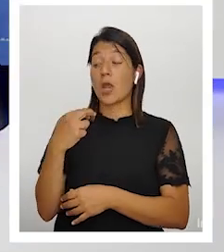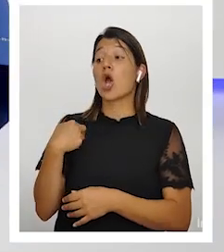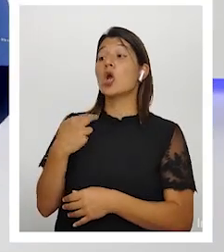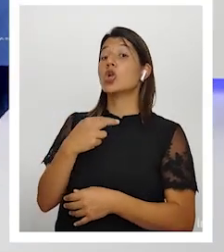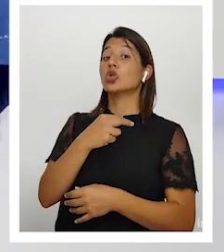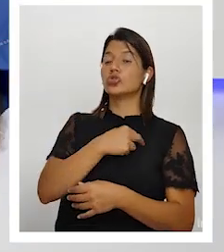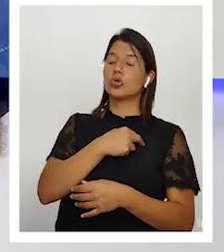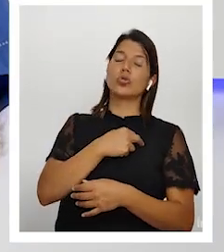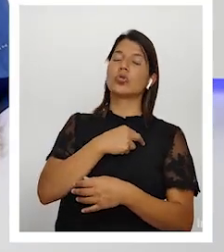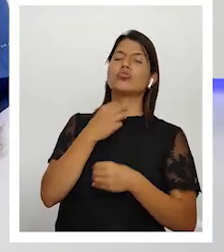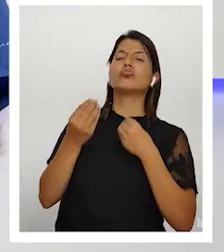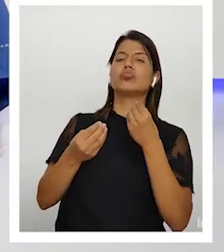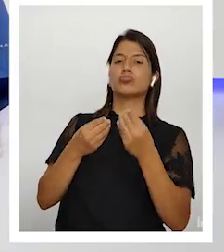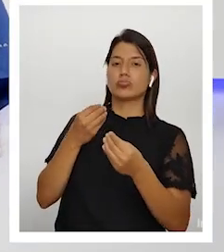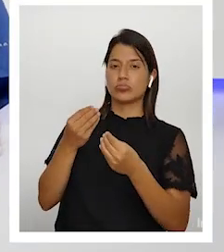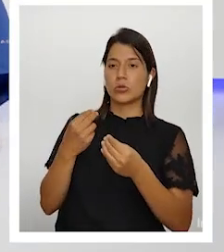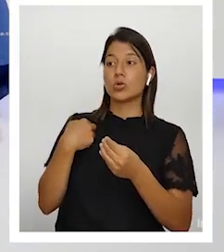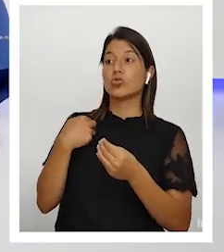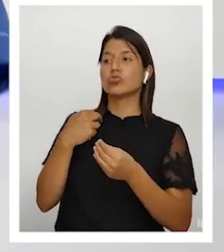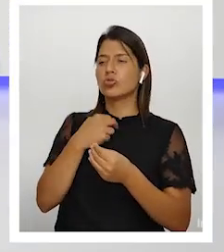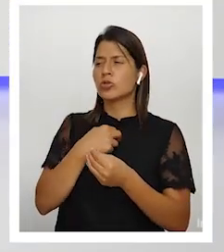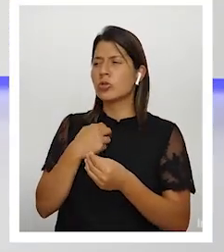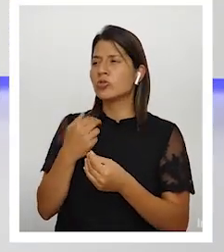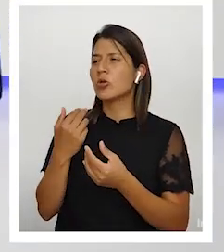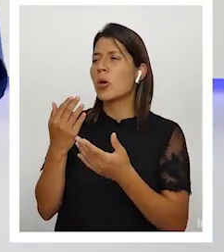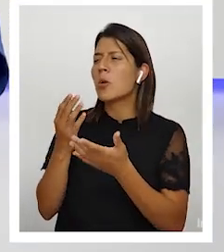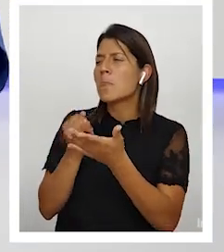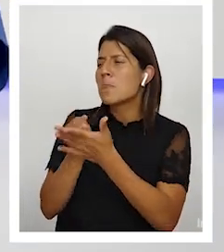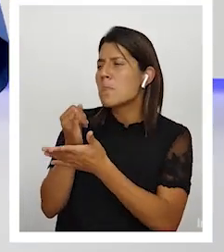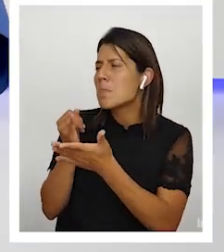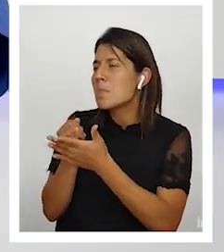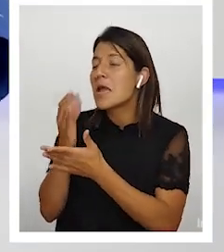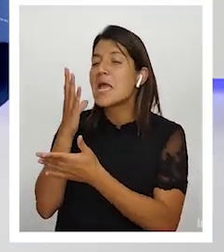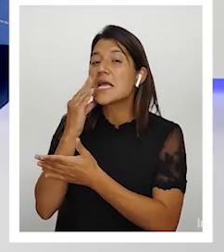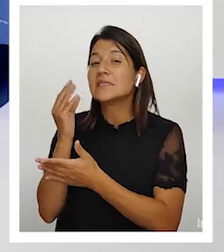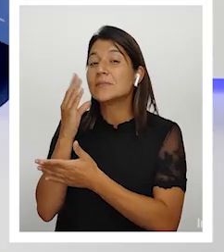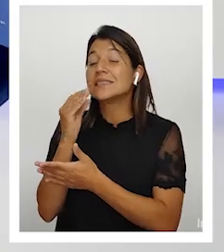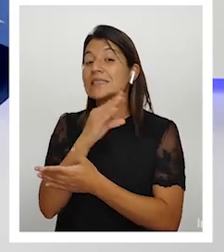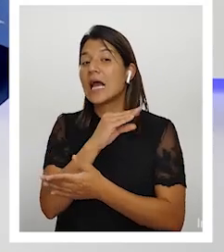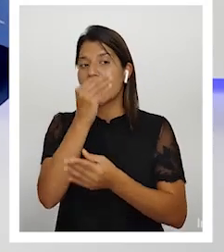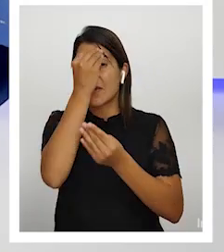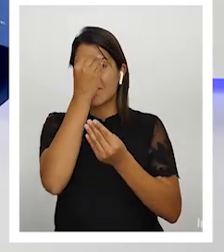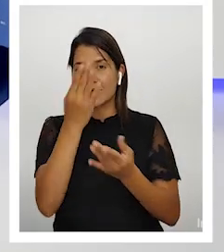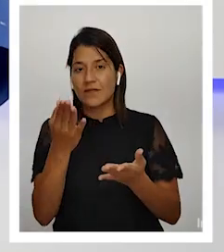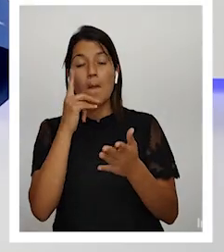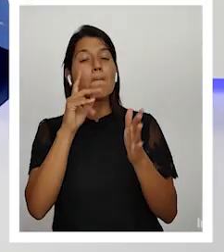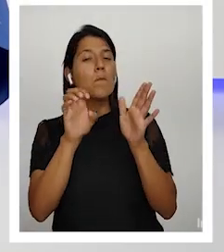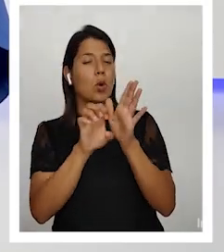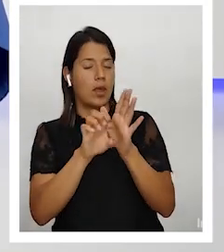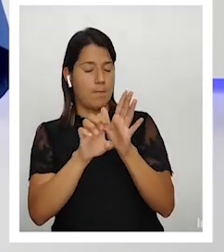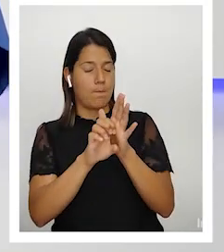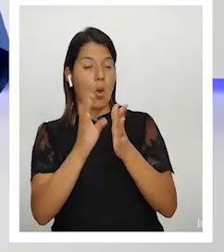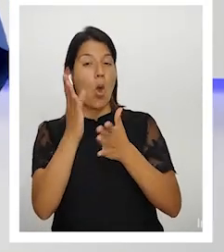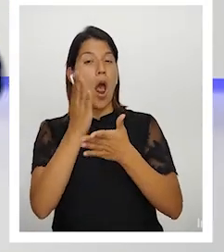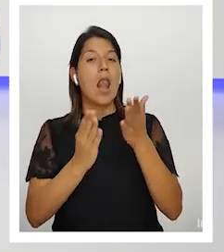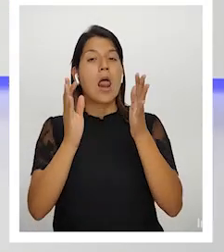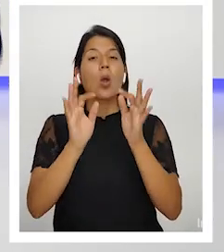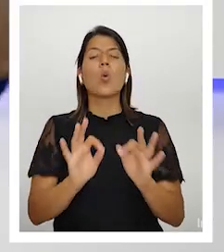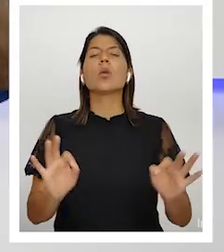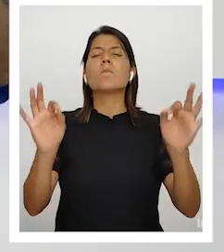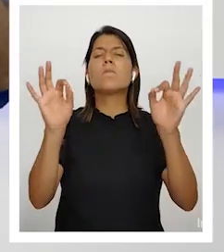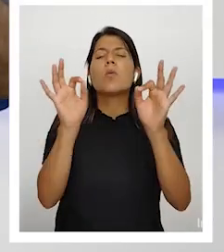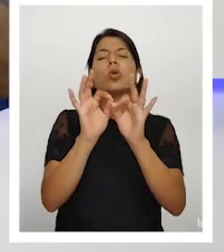recoger experiencias y transmitirlas por ejemplo una cosa clave es la visión